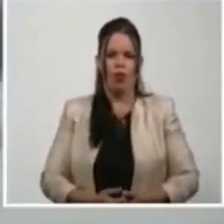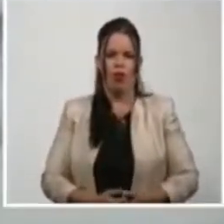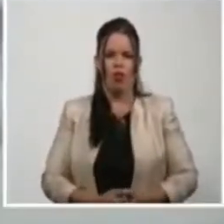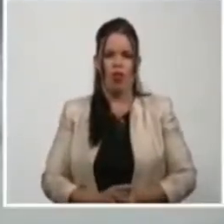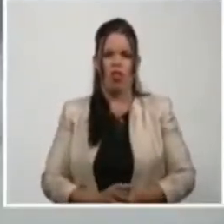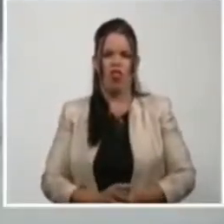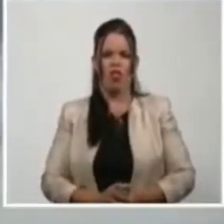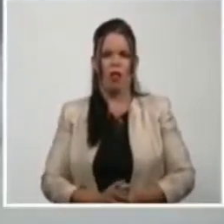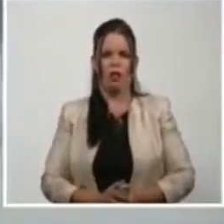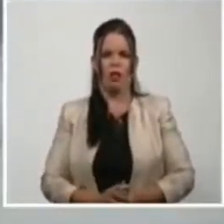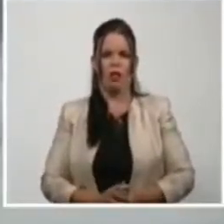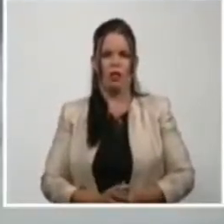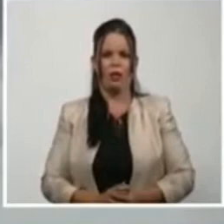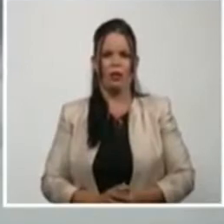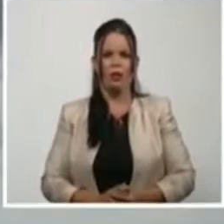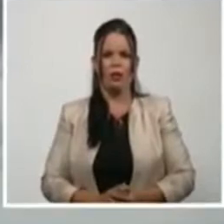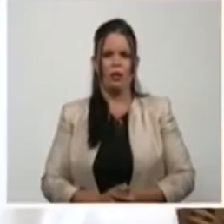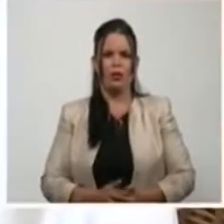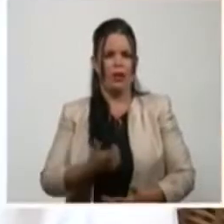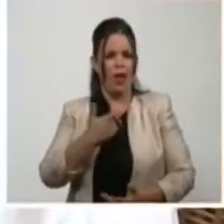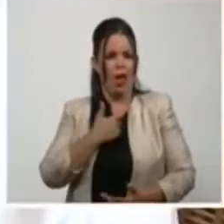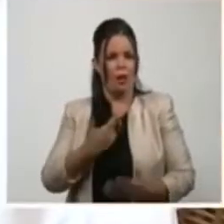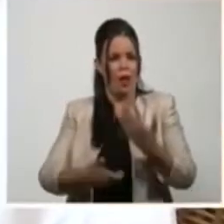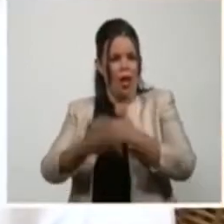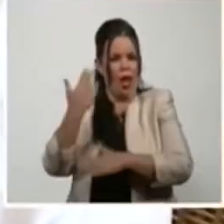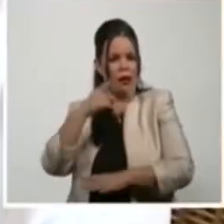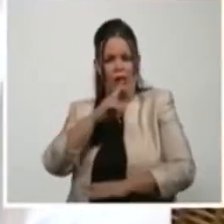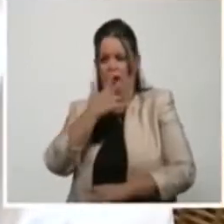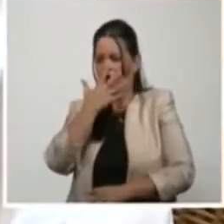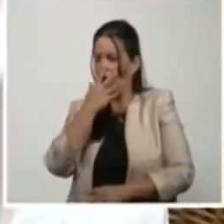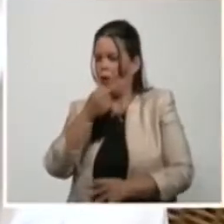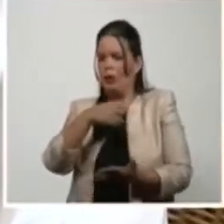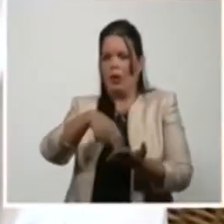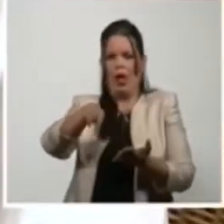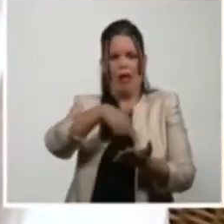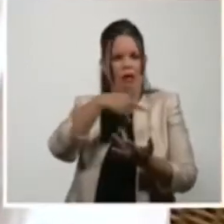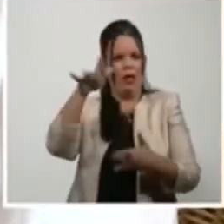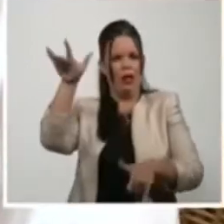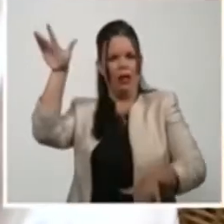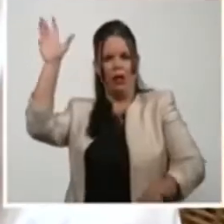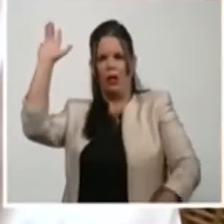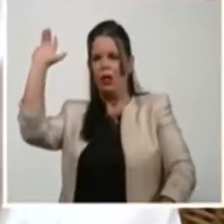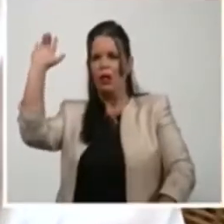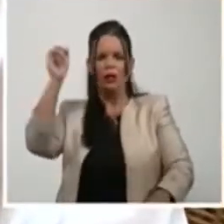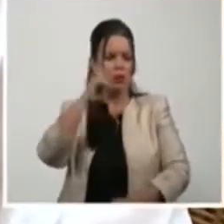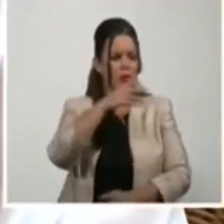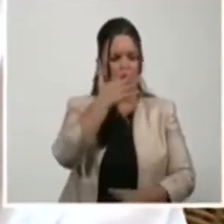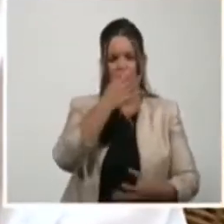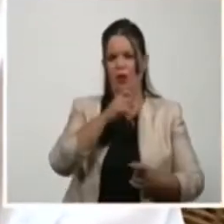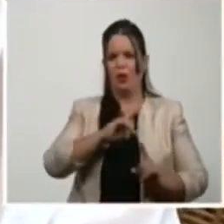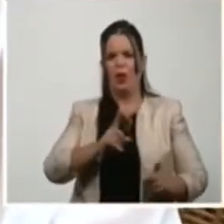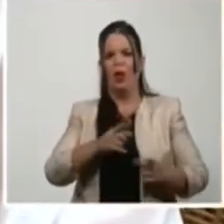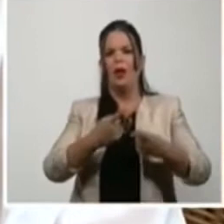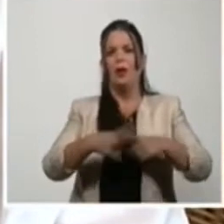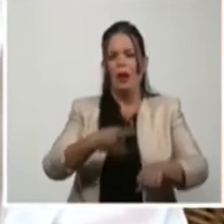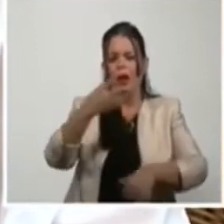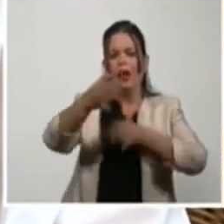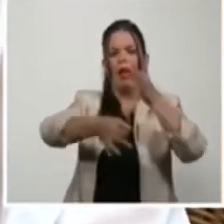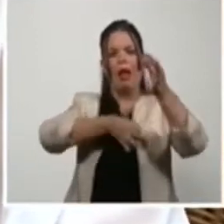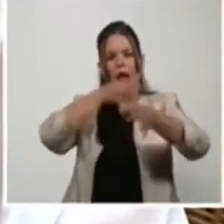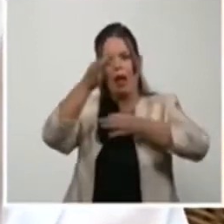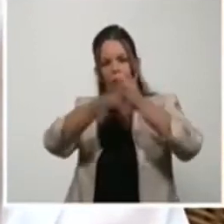A mí no me gustaba el rodaje. Afro me dio una serie de razonamientos acerca de la personalidad